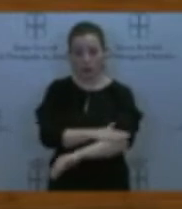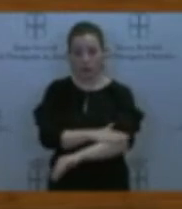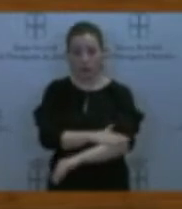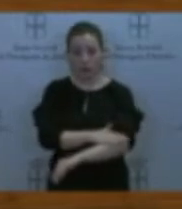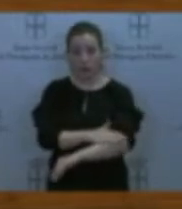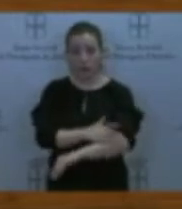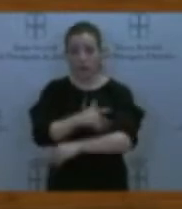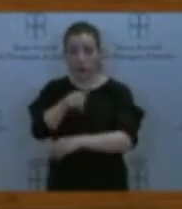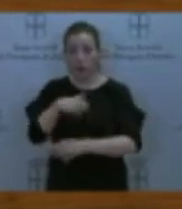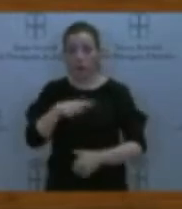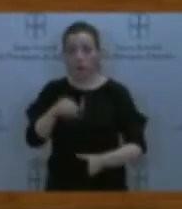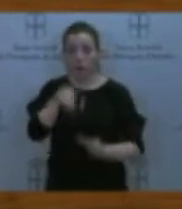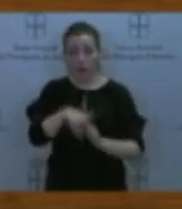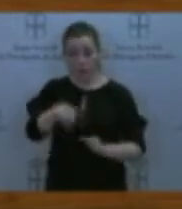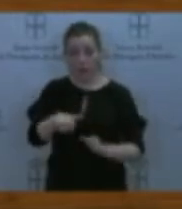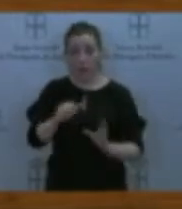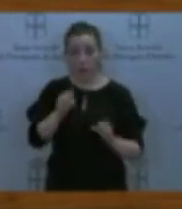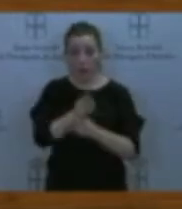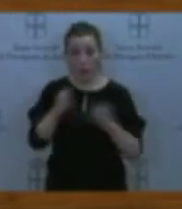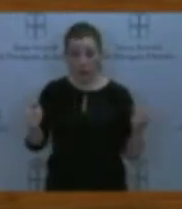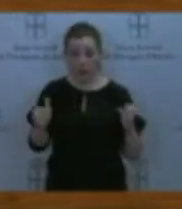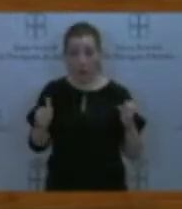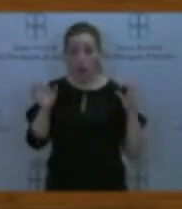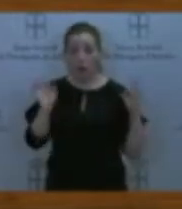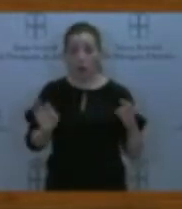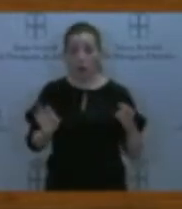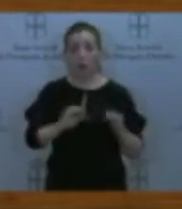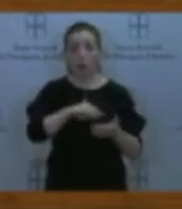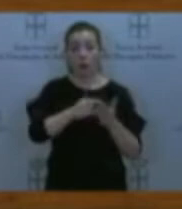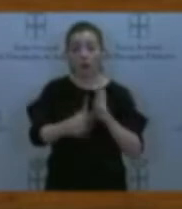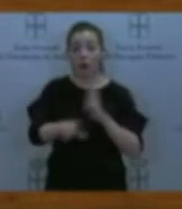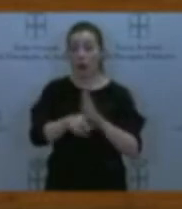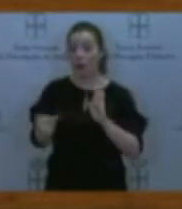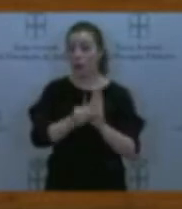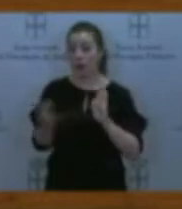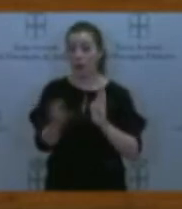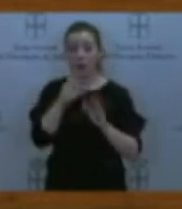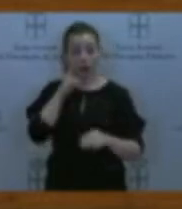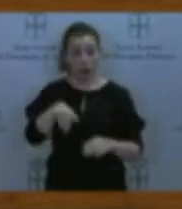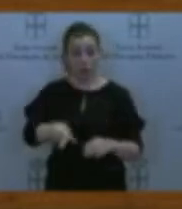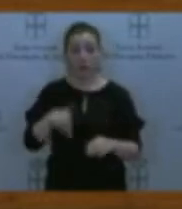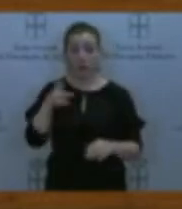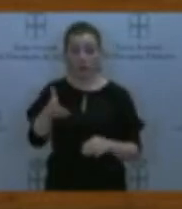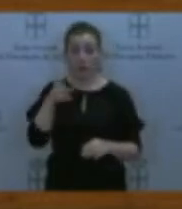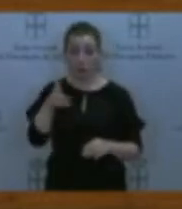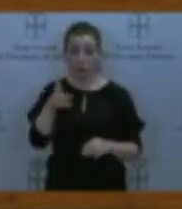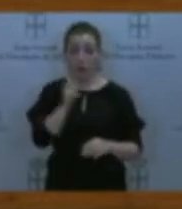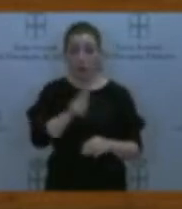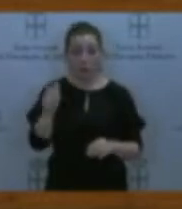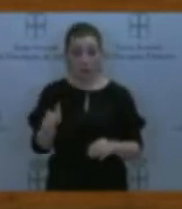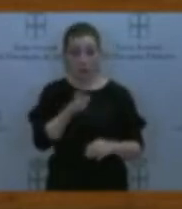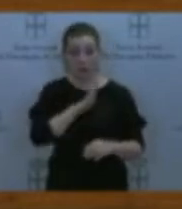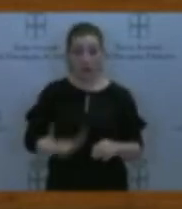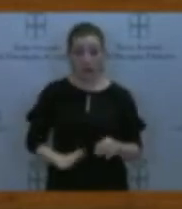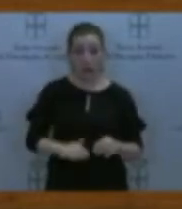hoy se pueda votar aquí en este Pleno. Se incorpora en este proyecto de ley el reconocimiento del derecho del personal interino a la carrera